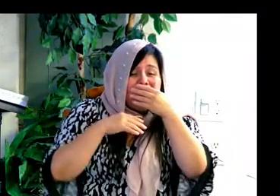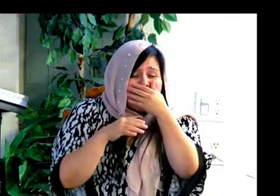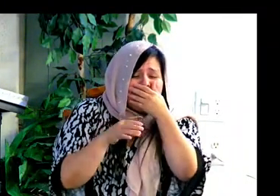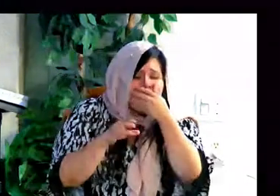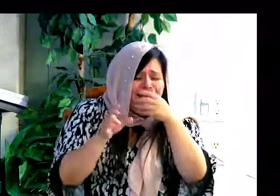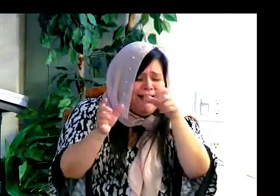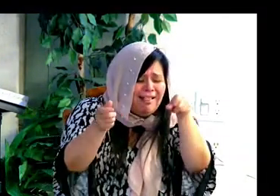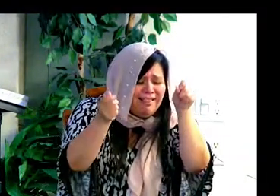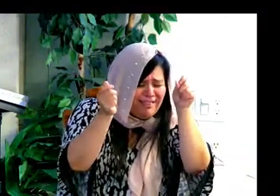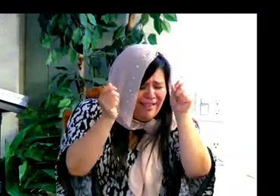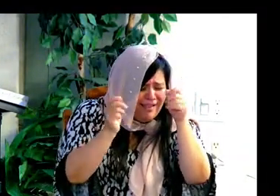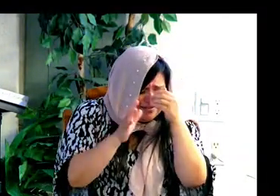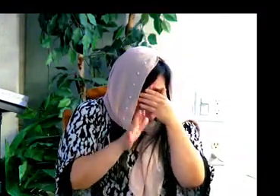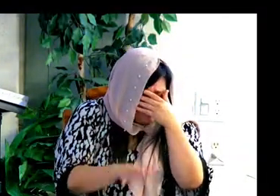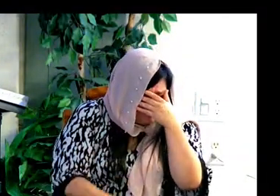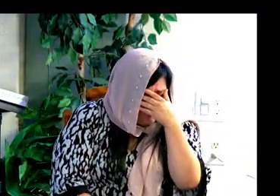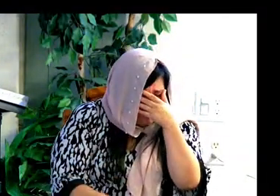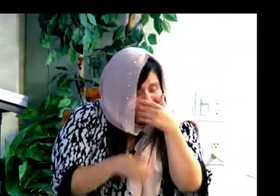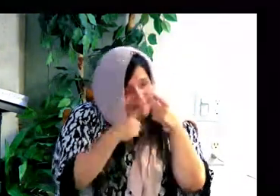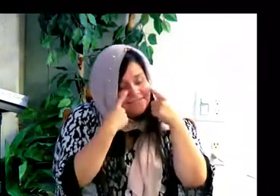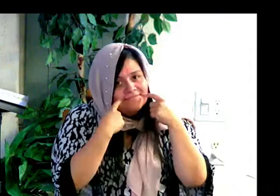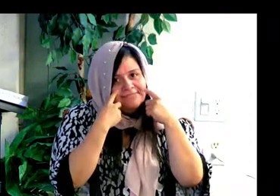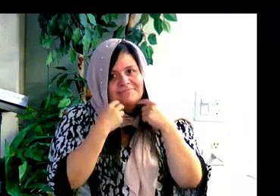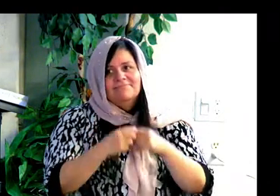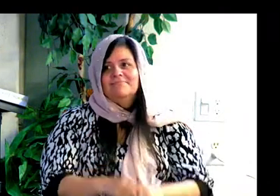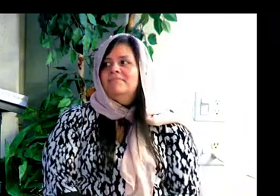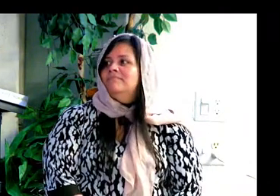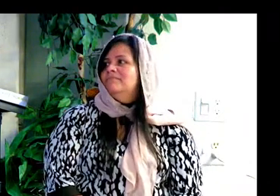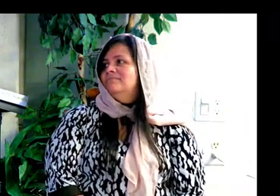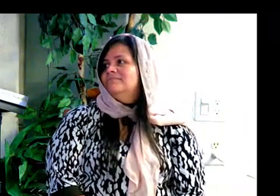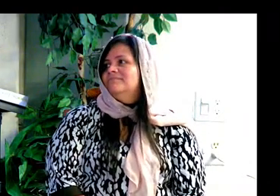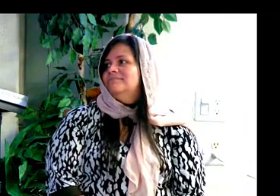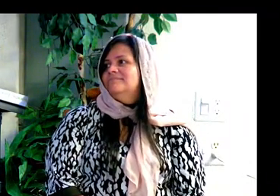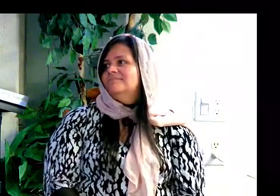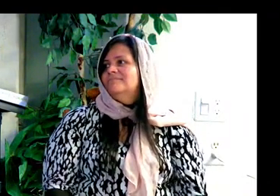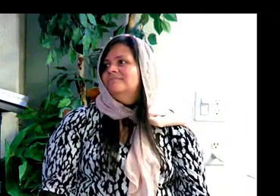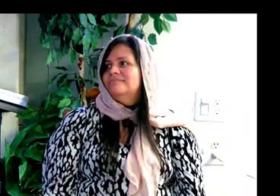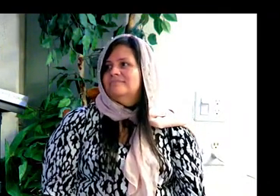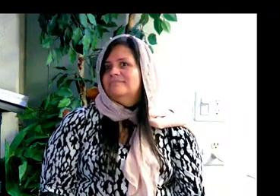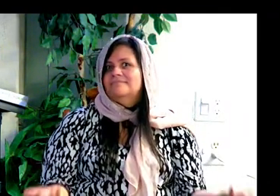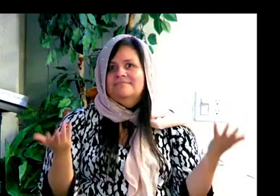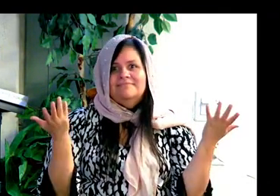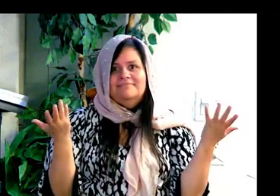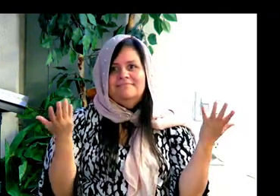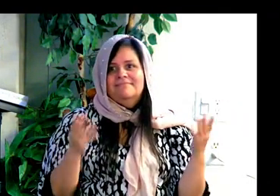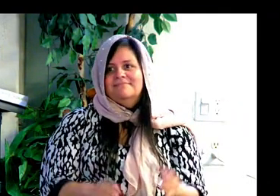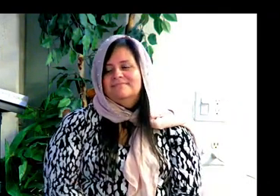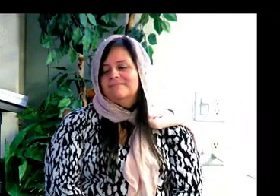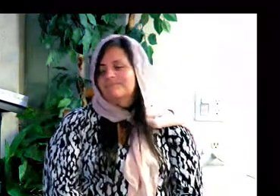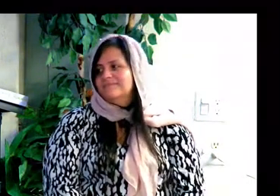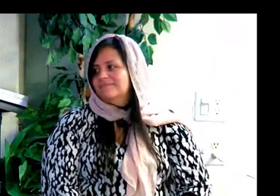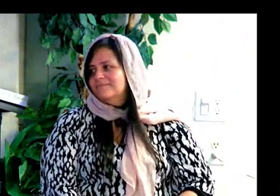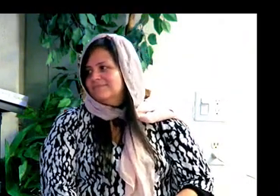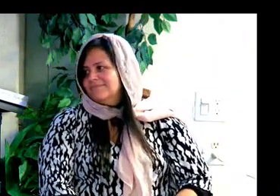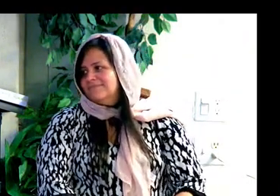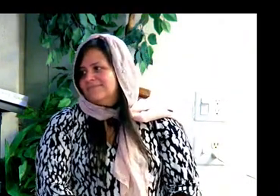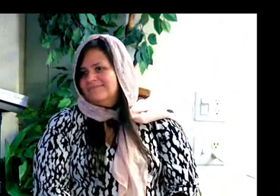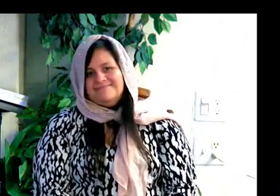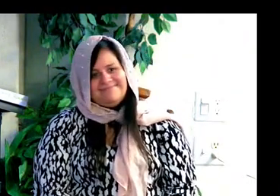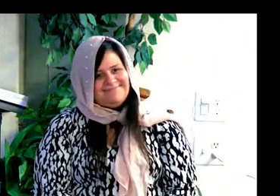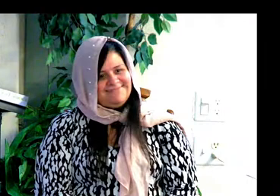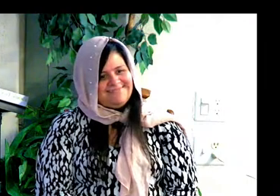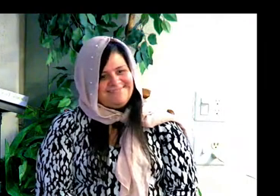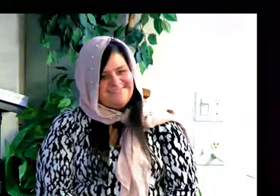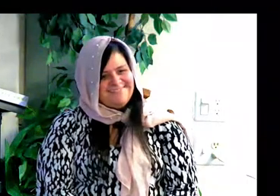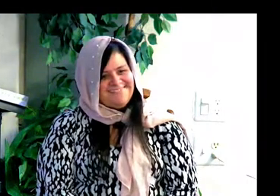He visto, no se puede, dicele cuántas veces que he visto también al novio, al hombre, y empieza a llorar. I said,